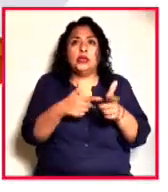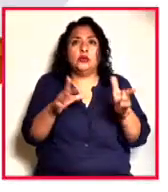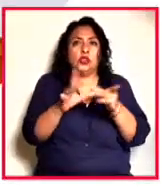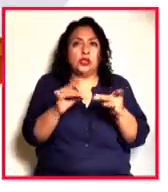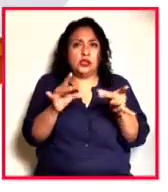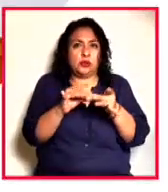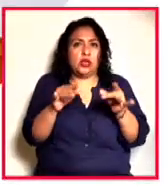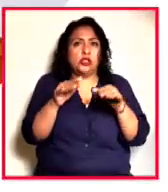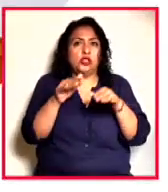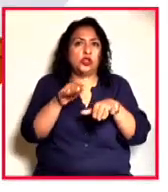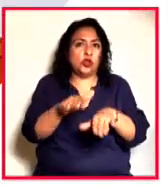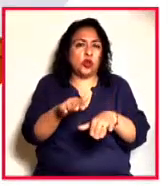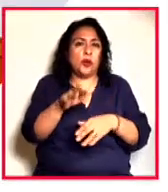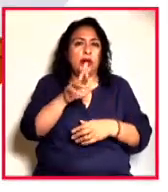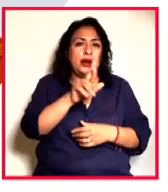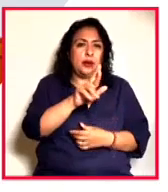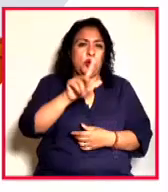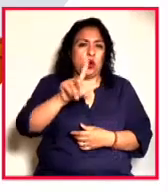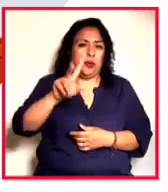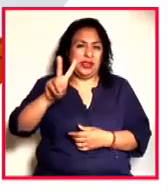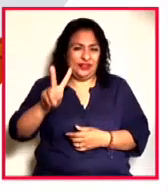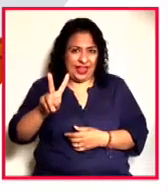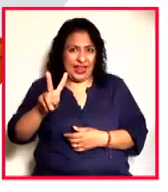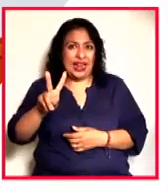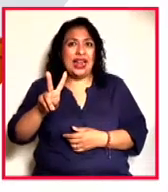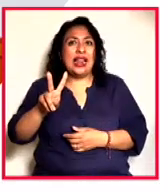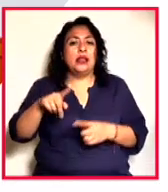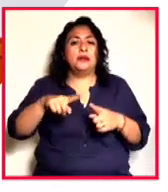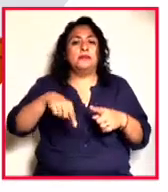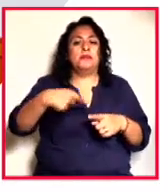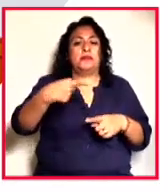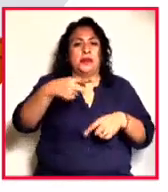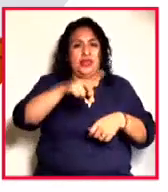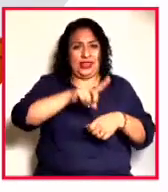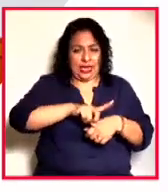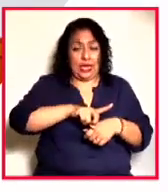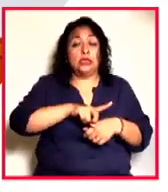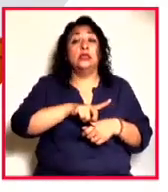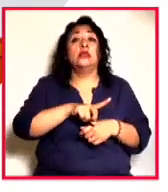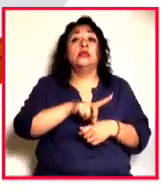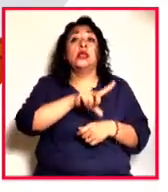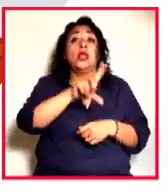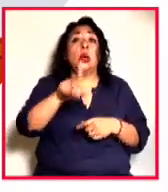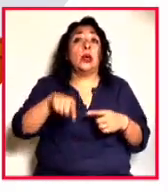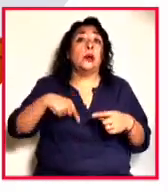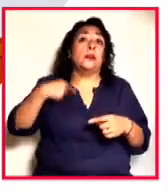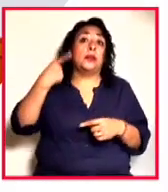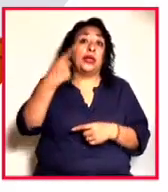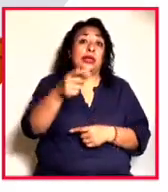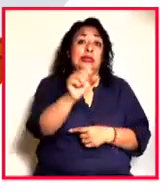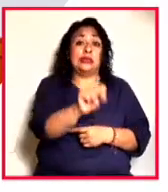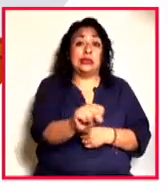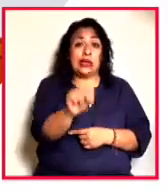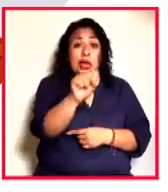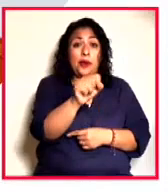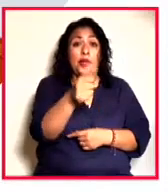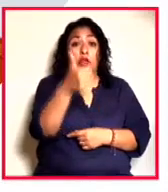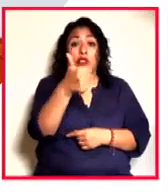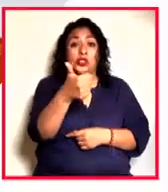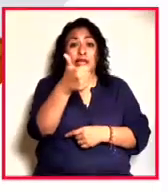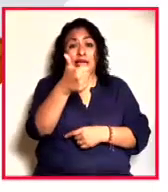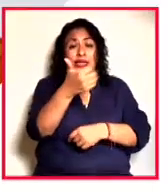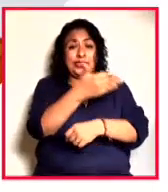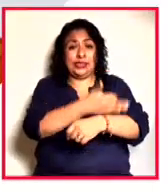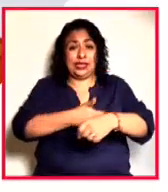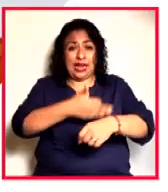acerca de Ramón López Velarde en los siguientes días de esta semana y el próximo sábado a las seis de la tarde